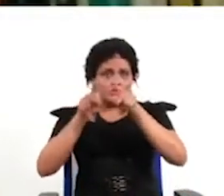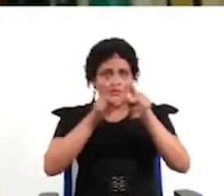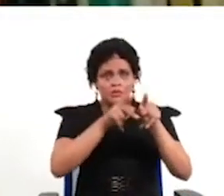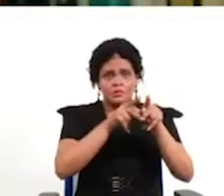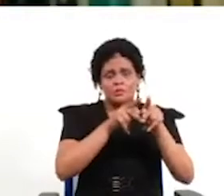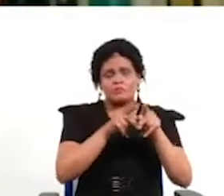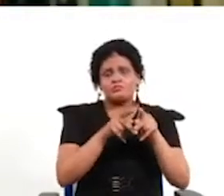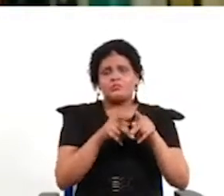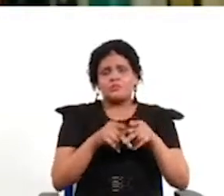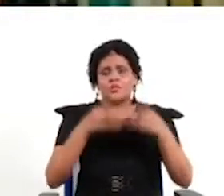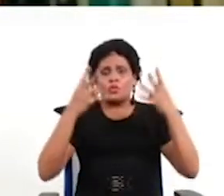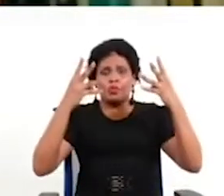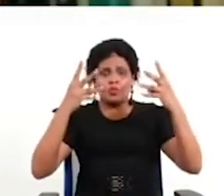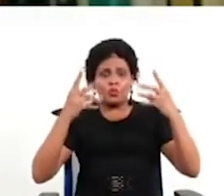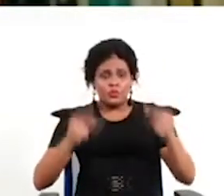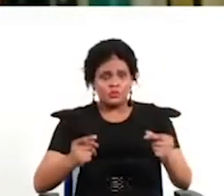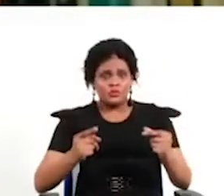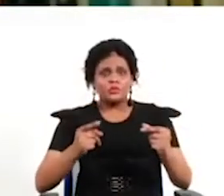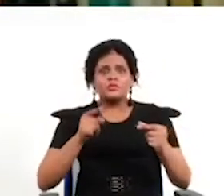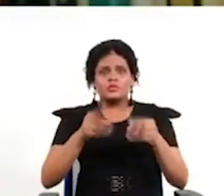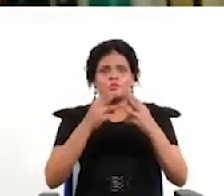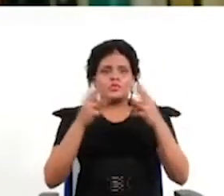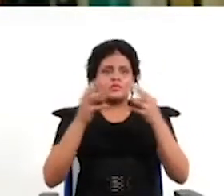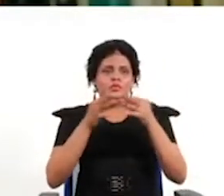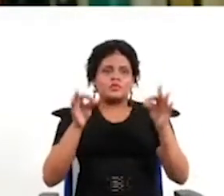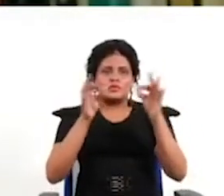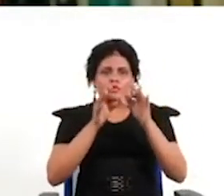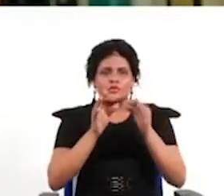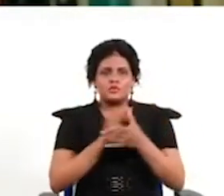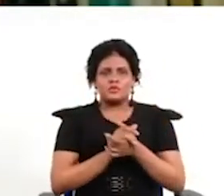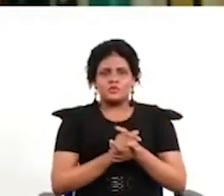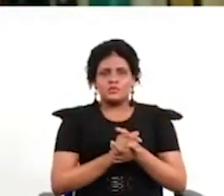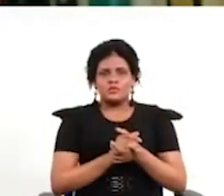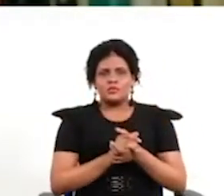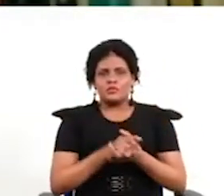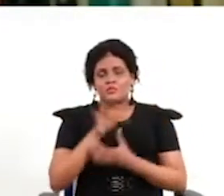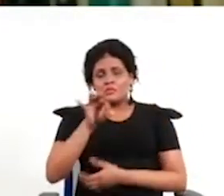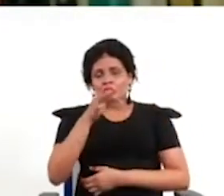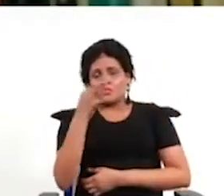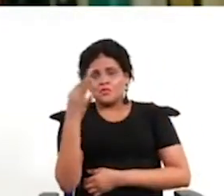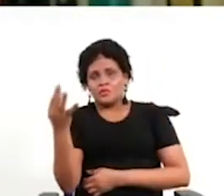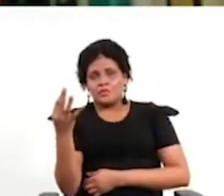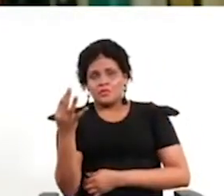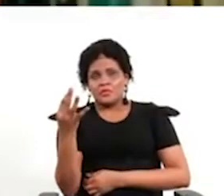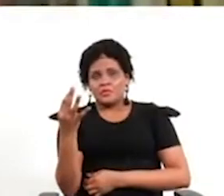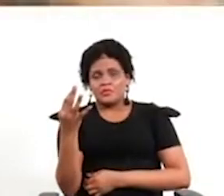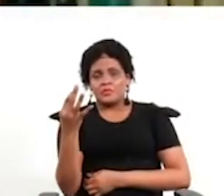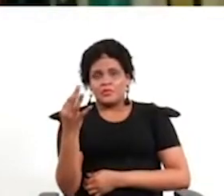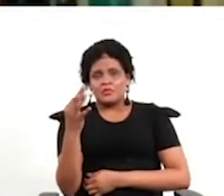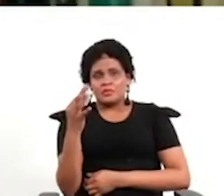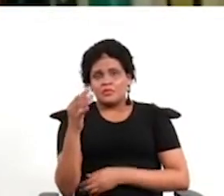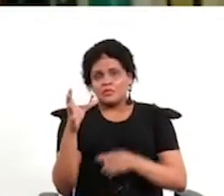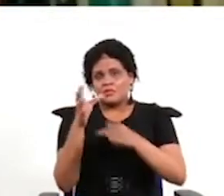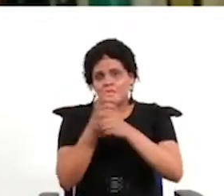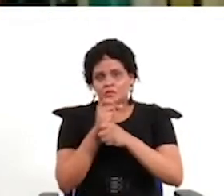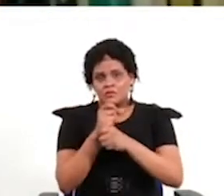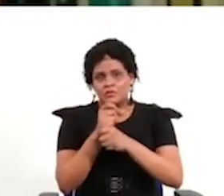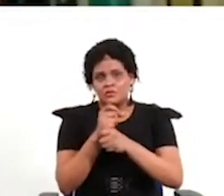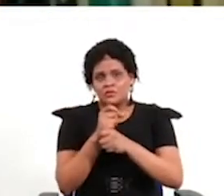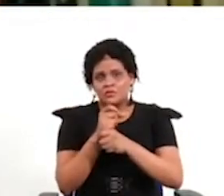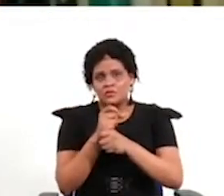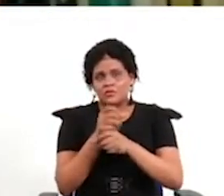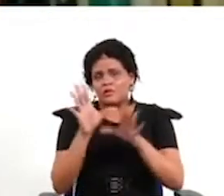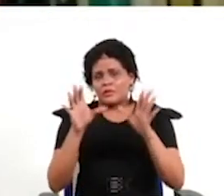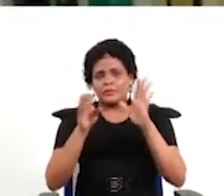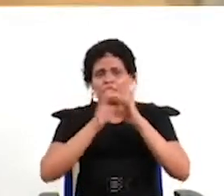temática que realmente permita elaborar un contenido y un resultado de forma colaborativa porque si ponemos un bloque así de grande